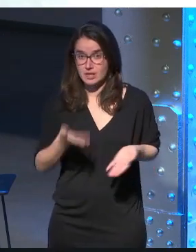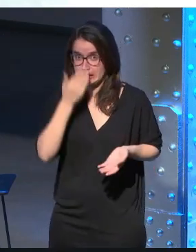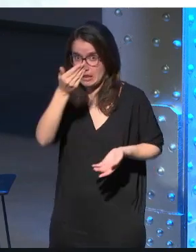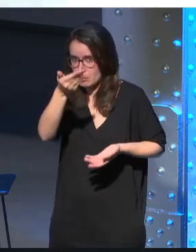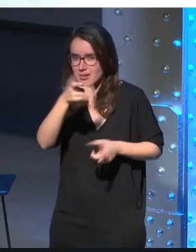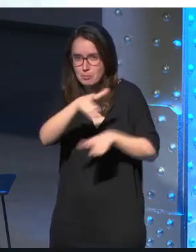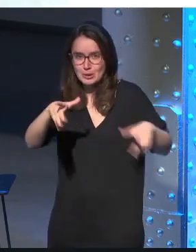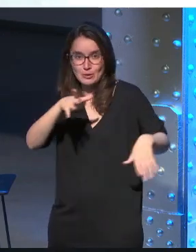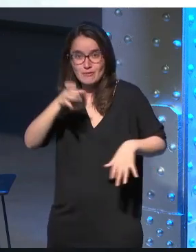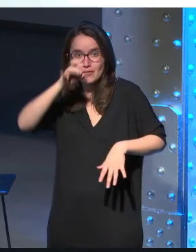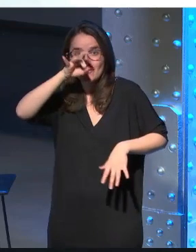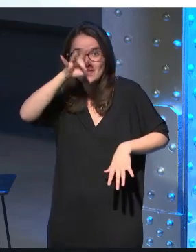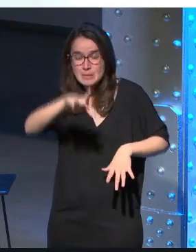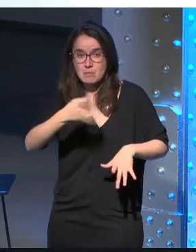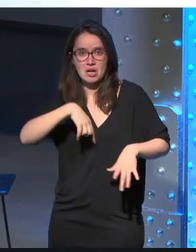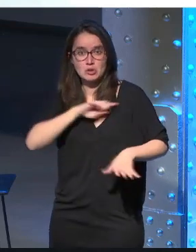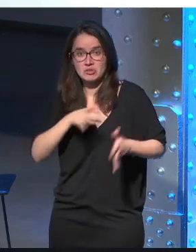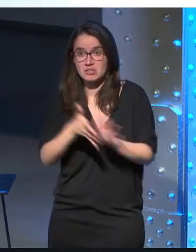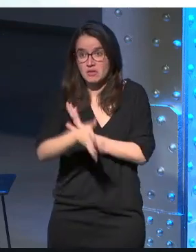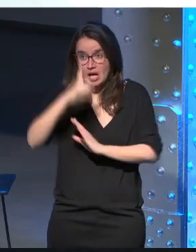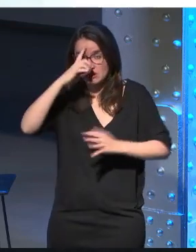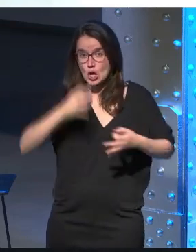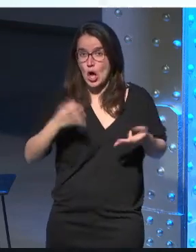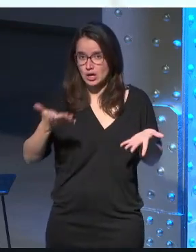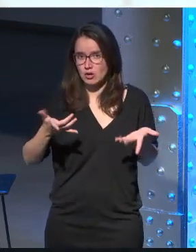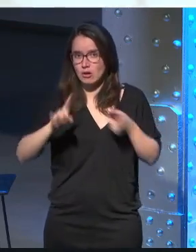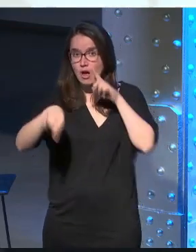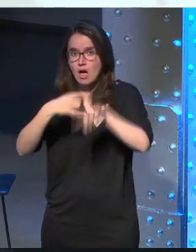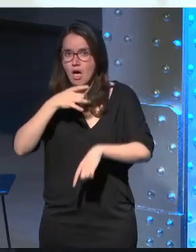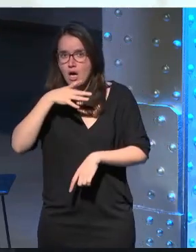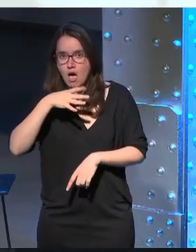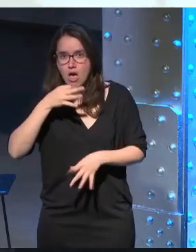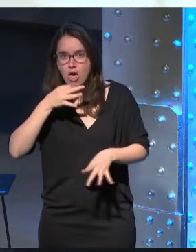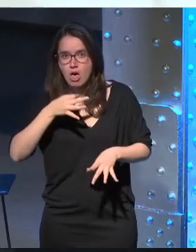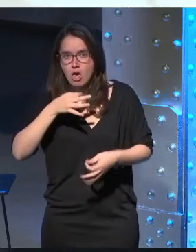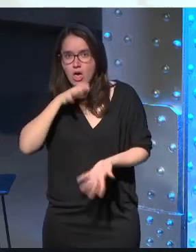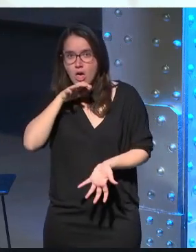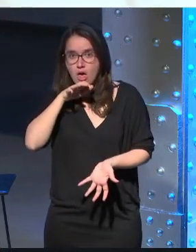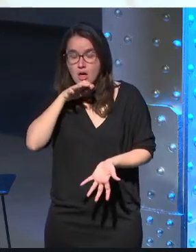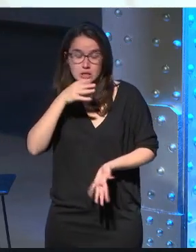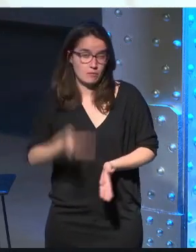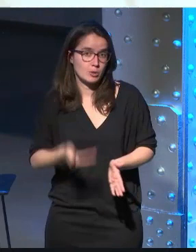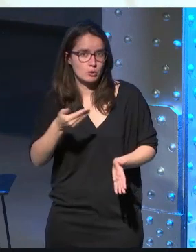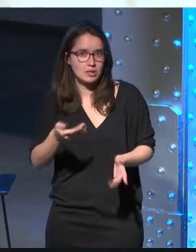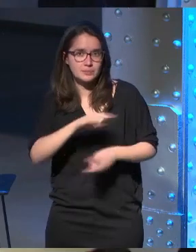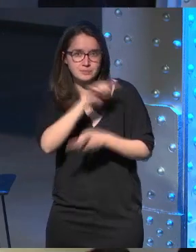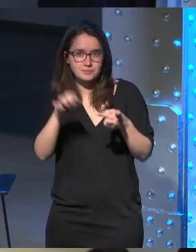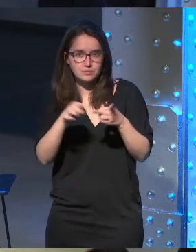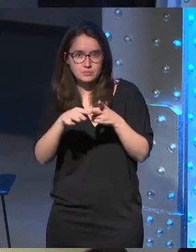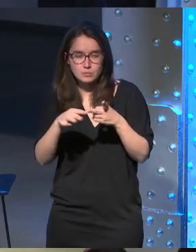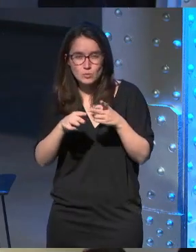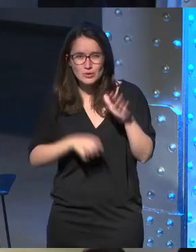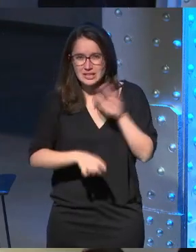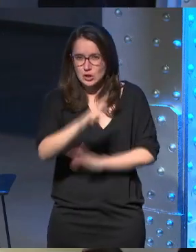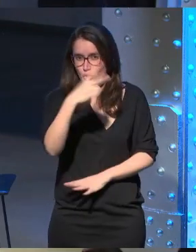la gente alucina mucho con lo que para nosotros es sentido común aquí entonces es muy importante bueno después sacaron un segundo kit de desarrollo